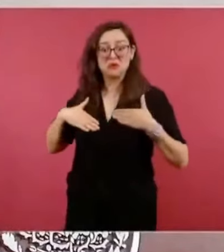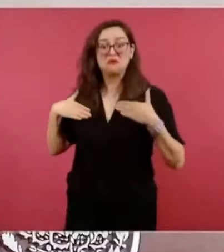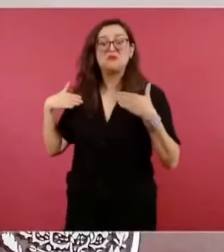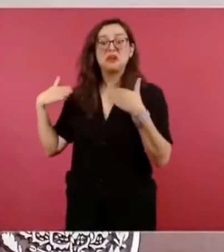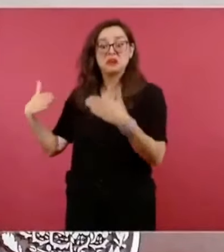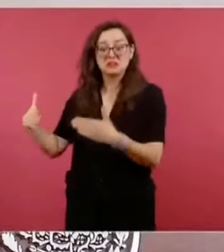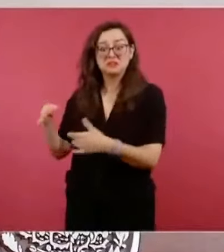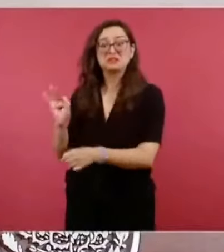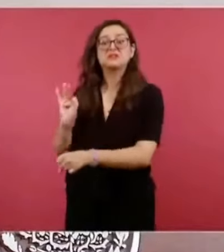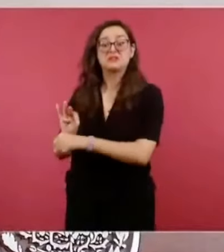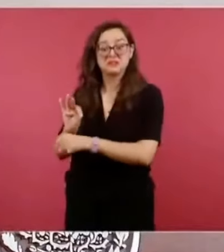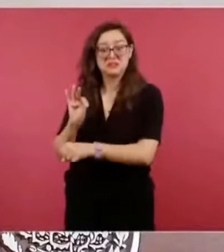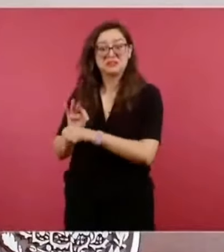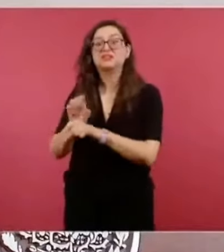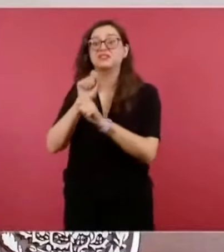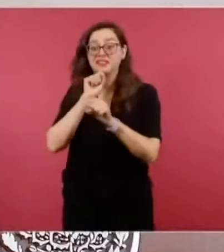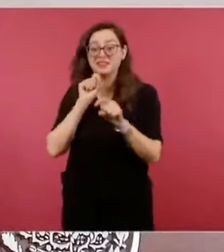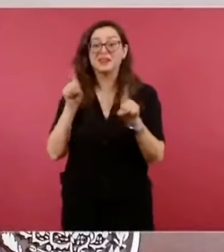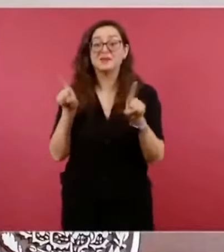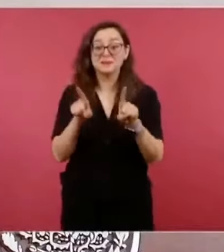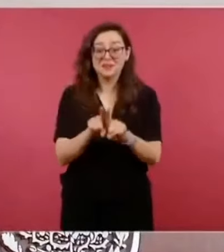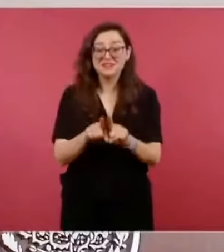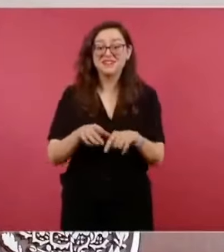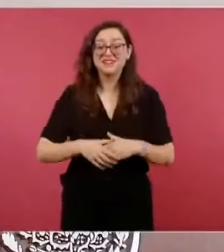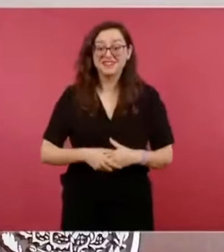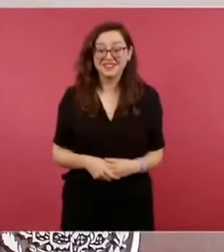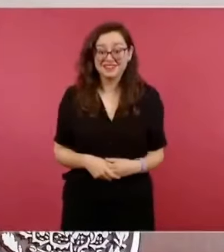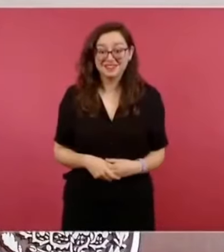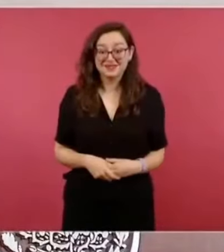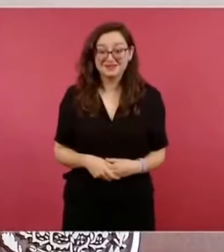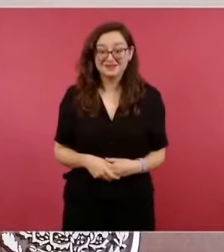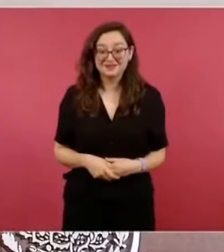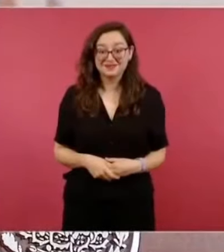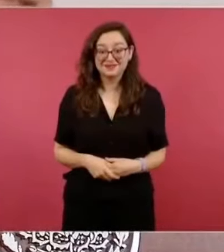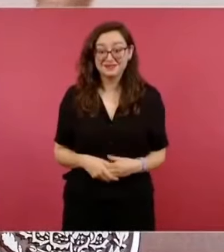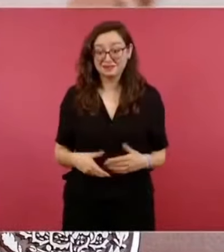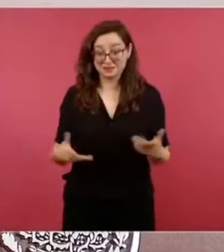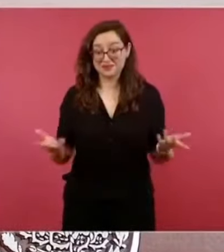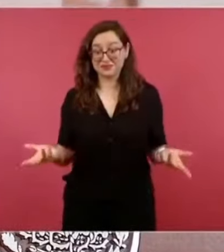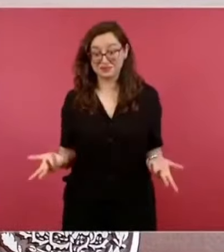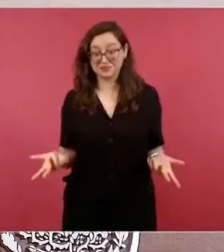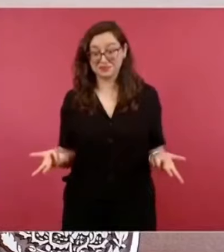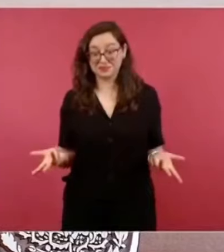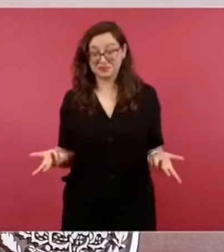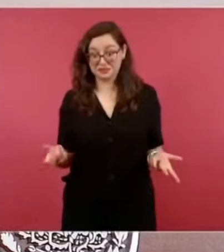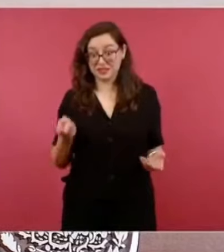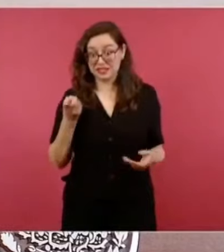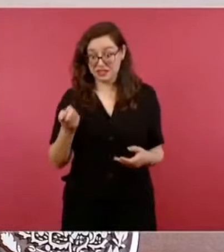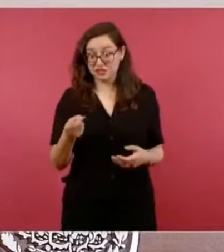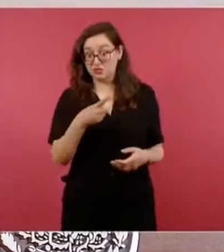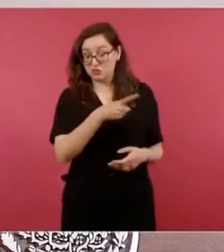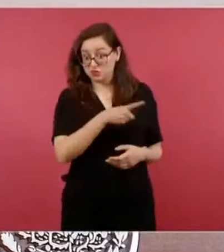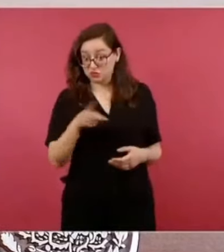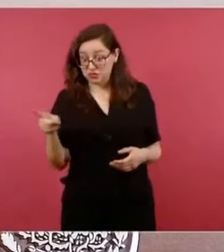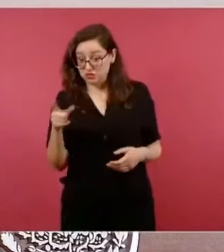Nada más que hay que saber rectificar, no caer en autocomplacencia,